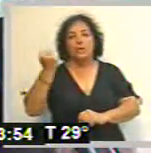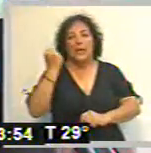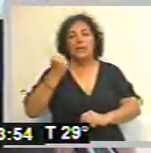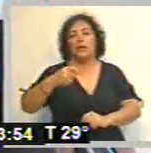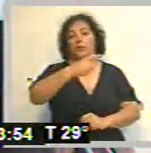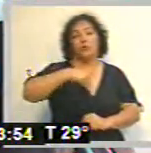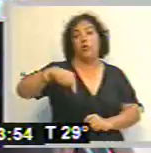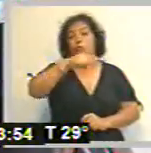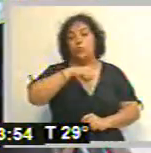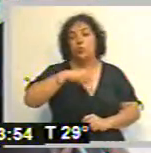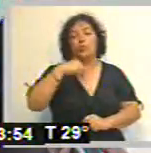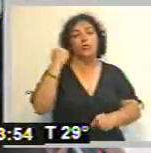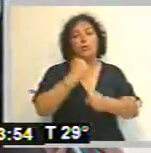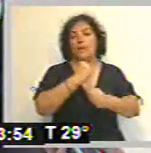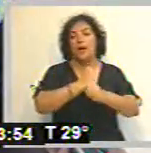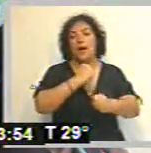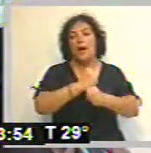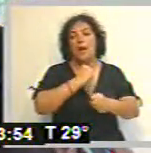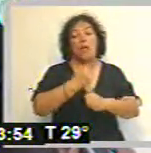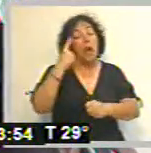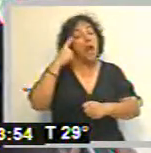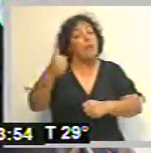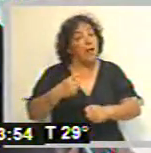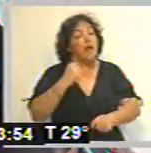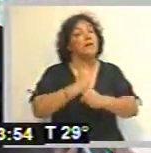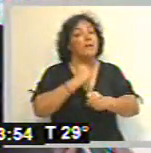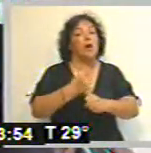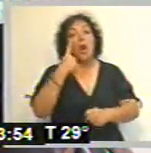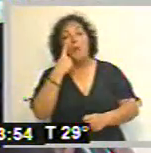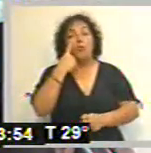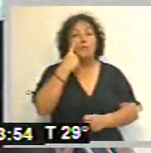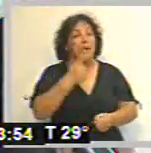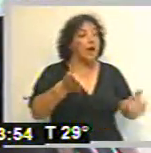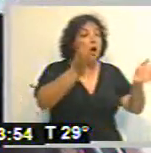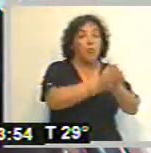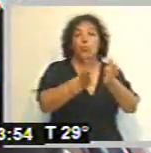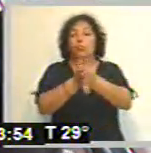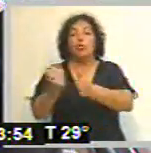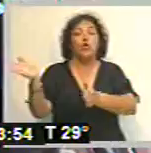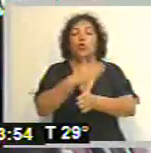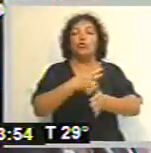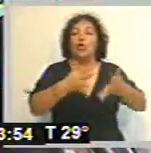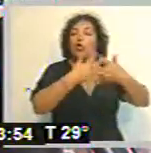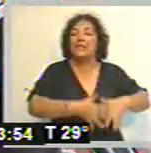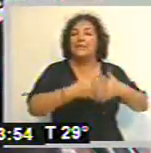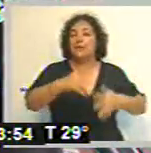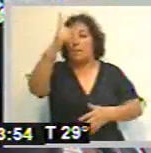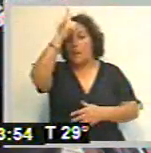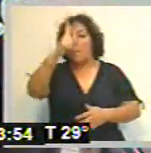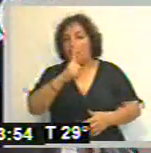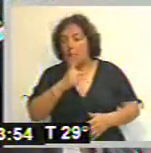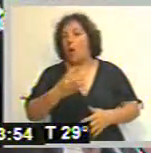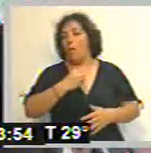trabajamos, la idea es trabajar con los municipios, con todo el sistema de bomberos voluntarios, también obviamente que